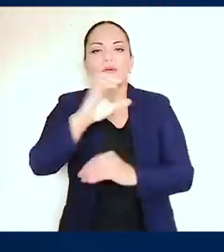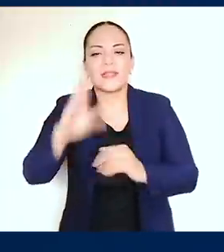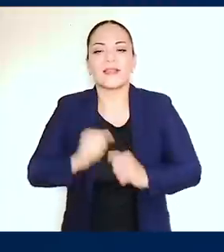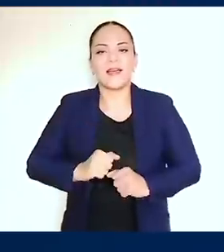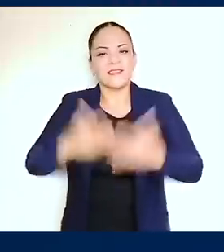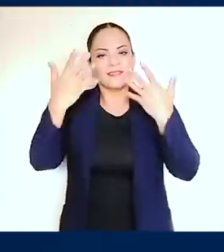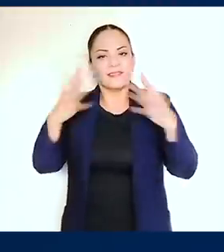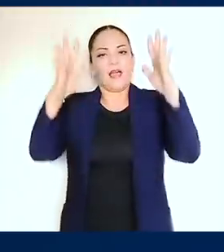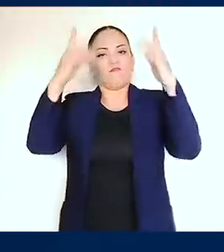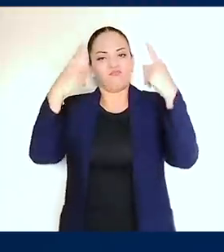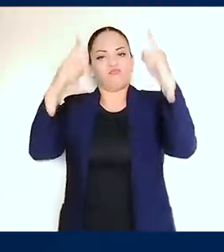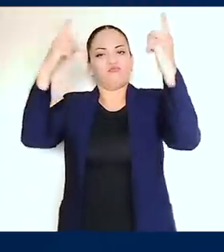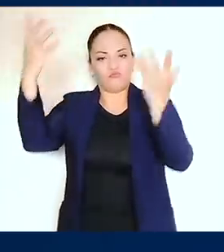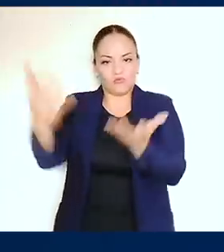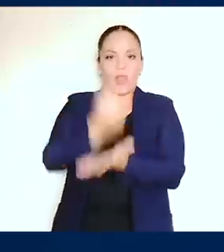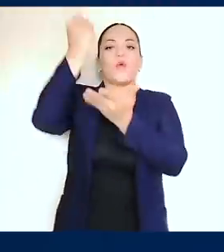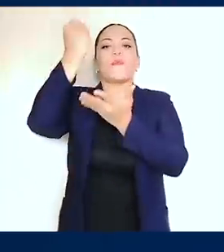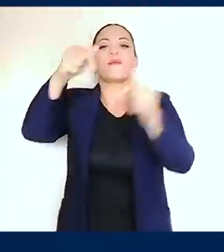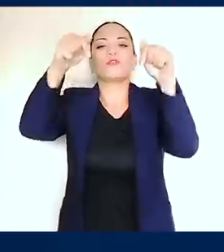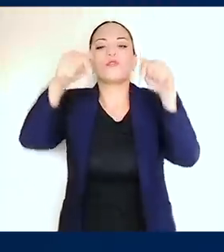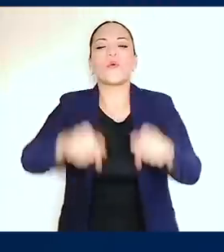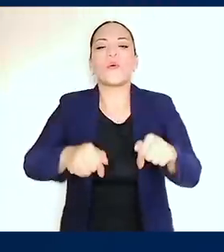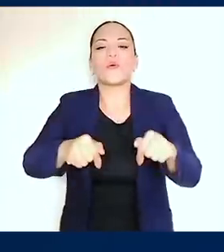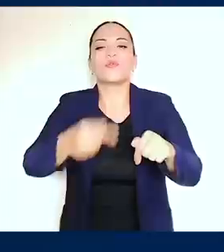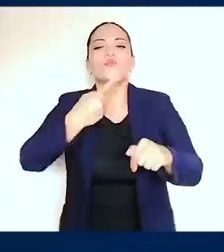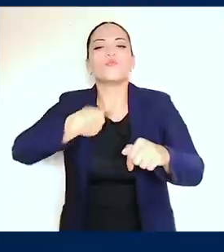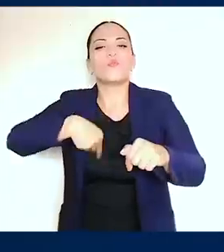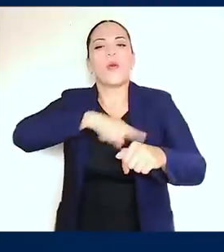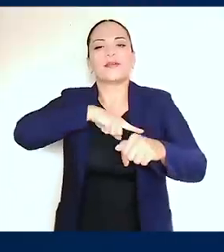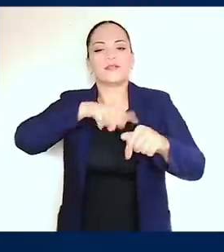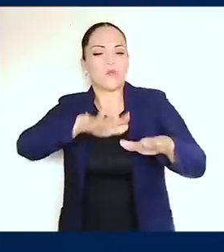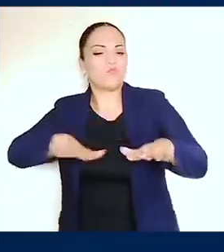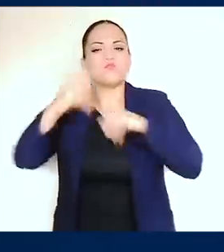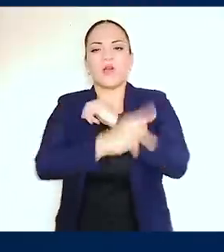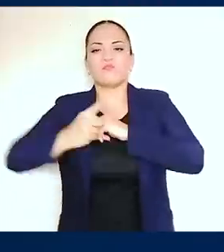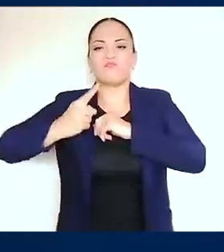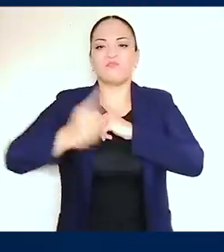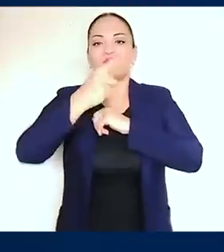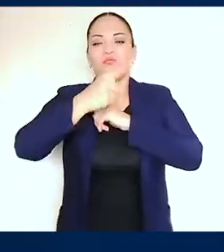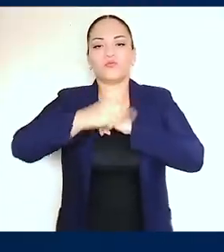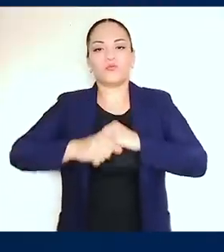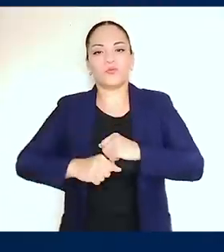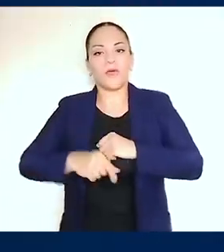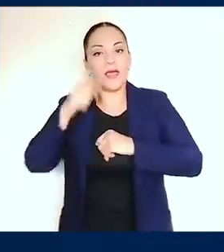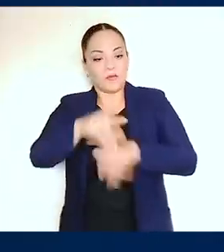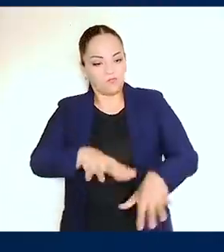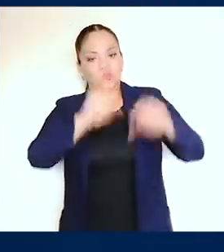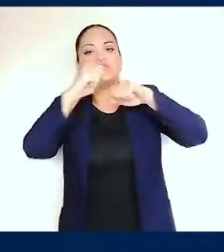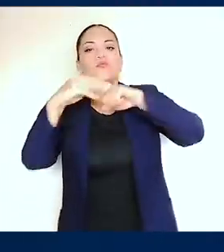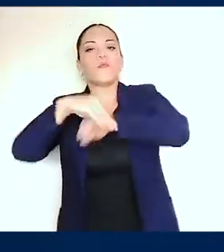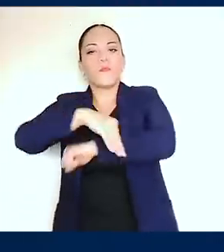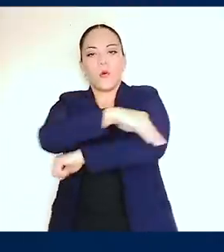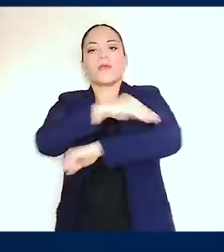recuperamos hoy nuestra soberanía sobre el puerto de Moín